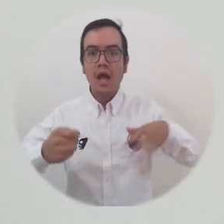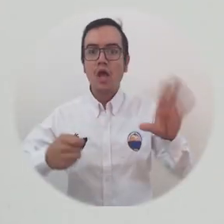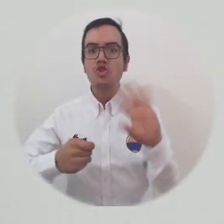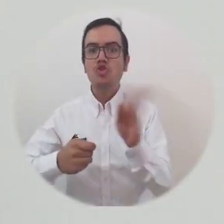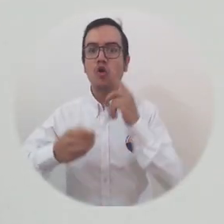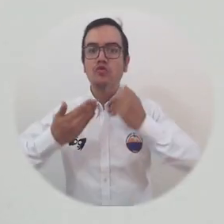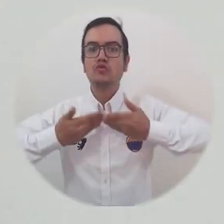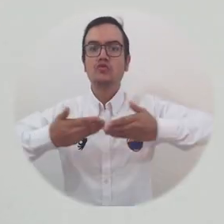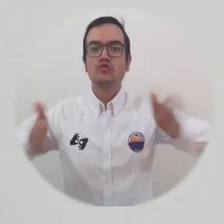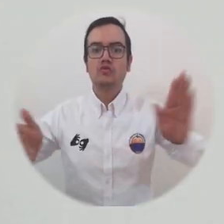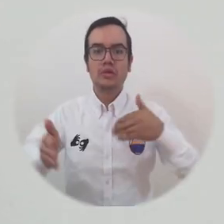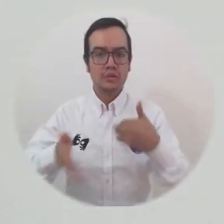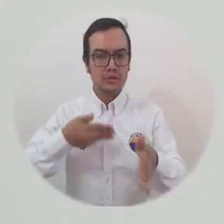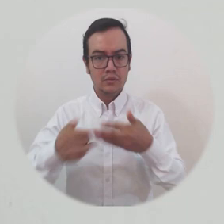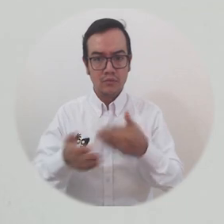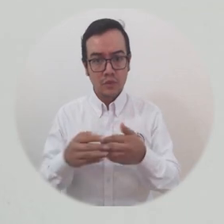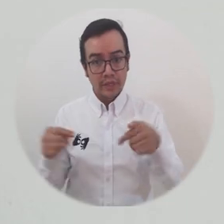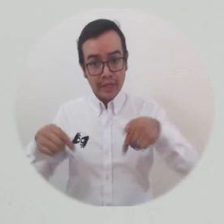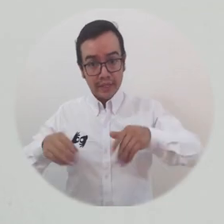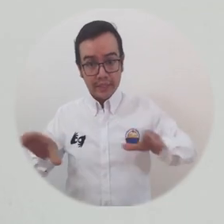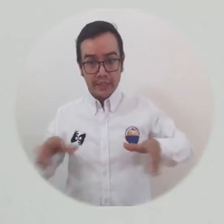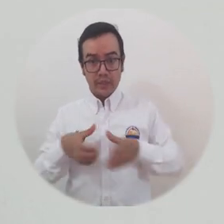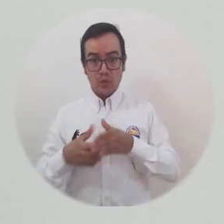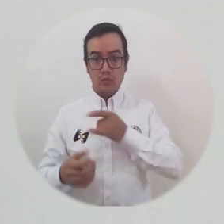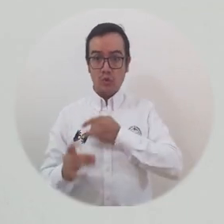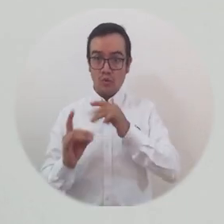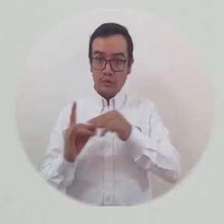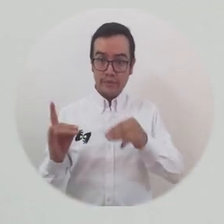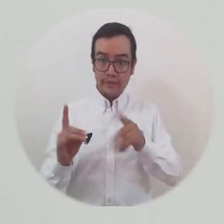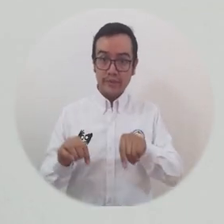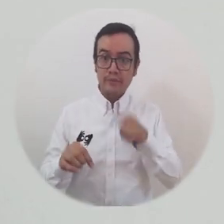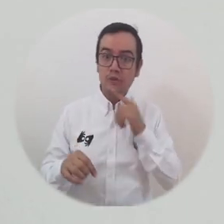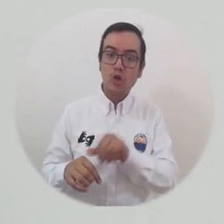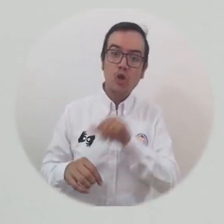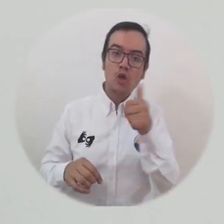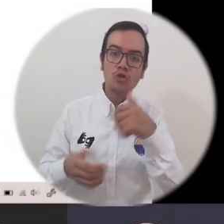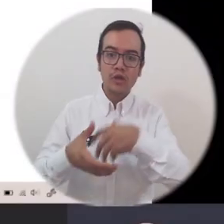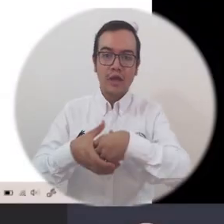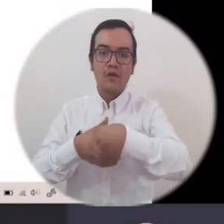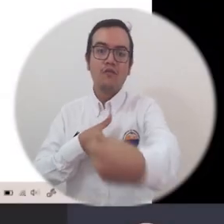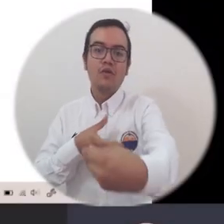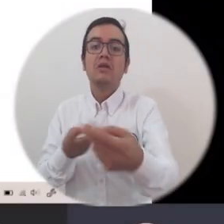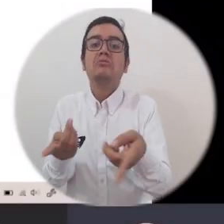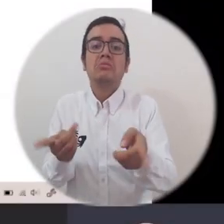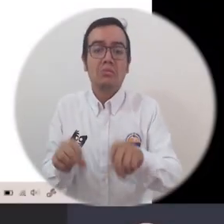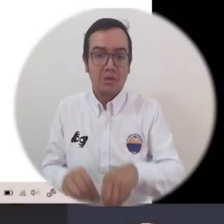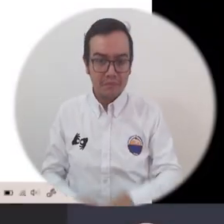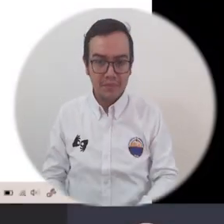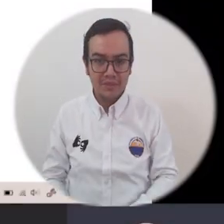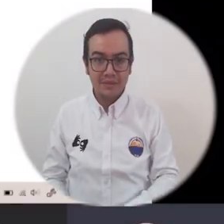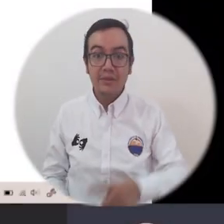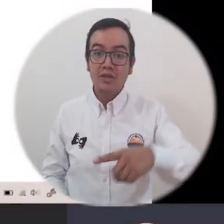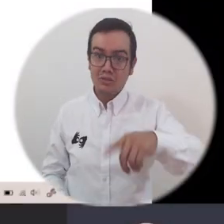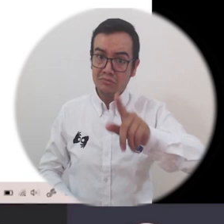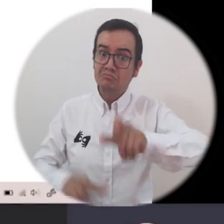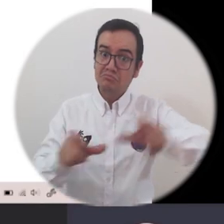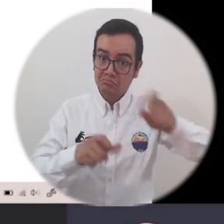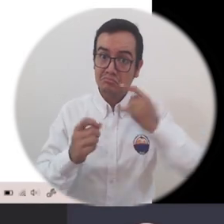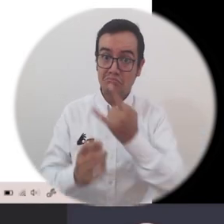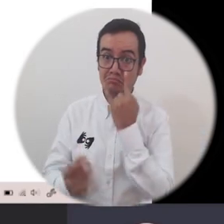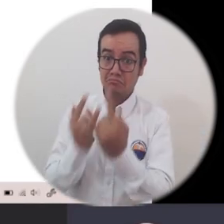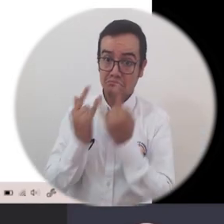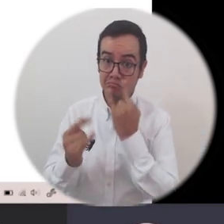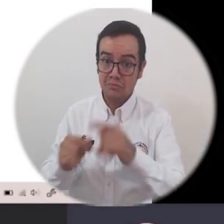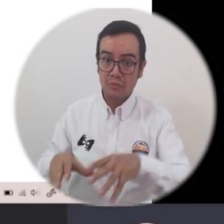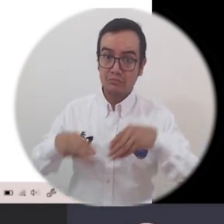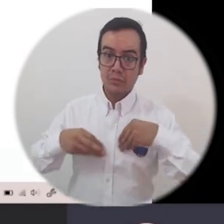público, desde los miembros de la comunidad universitaria como aquellos que hacen parte de la comunidad externa. Y ha tenido gran acogida sobre todo